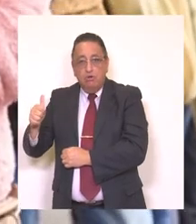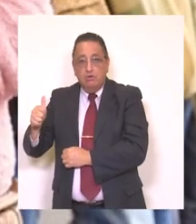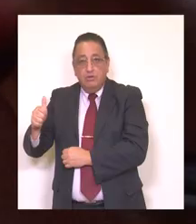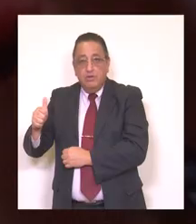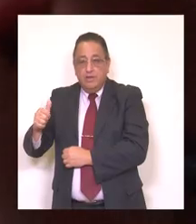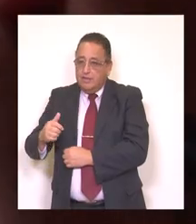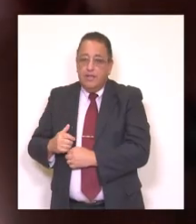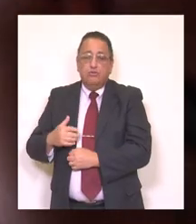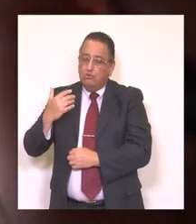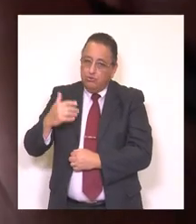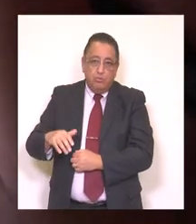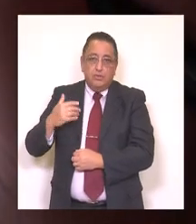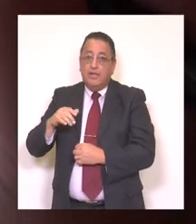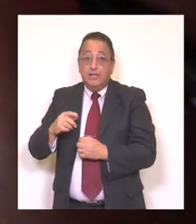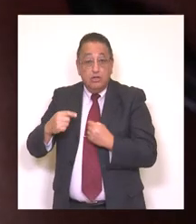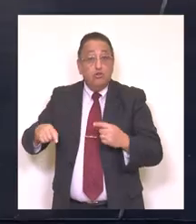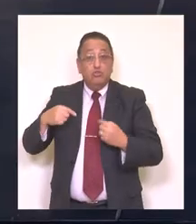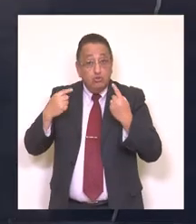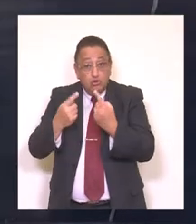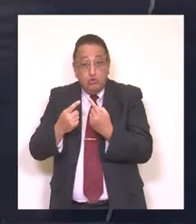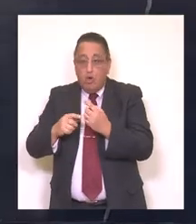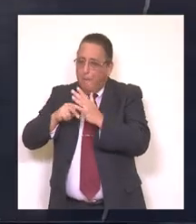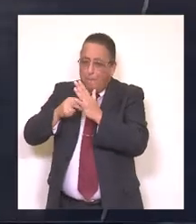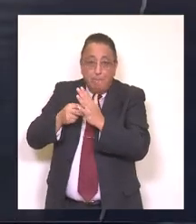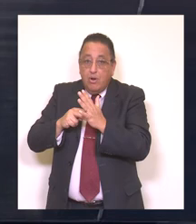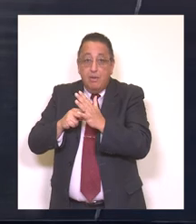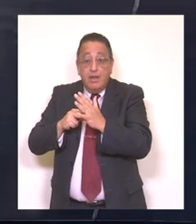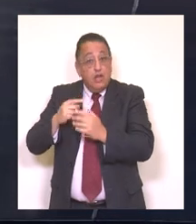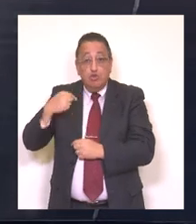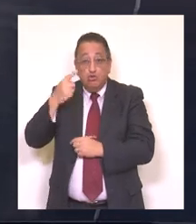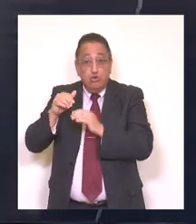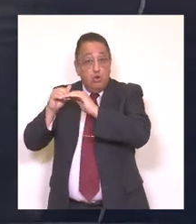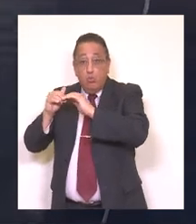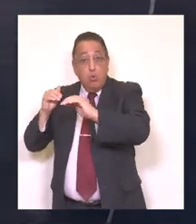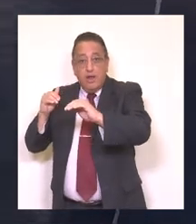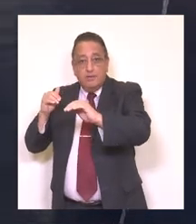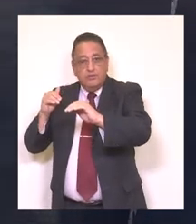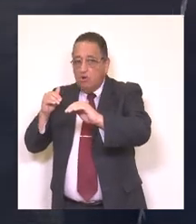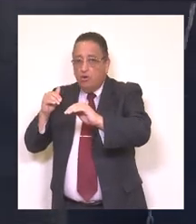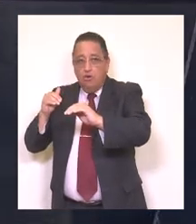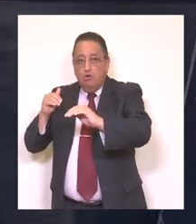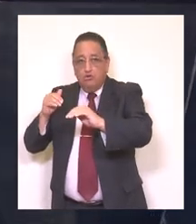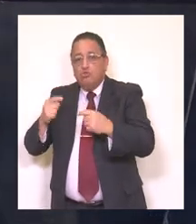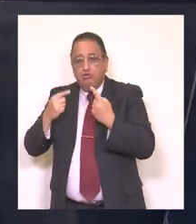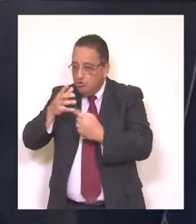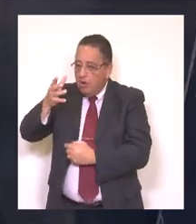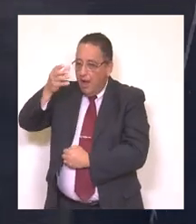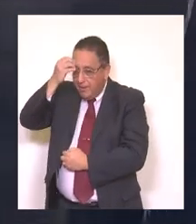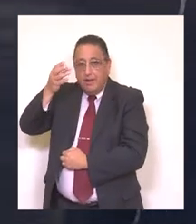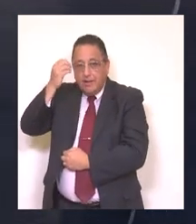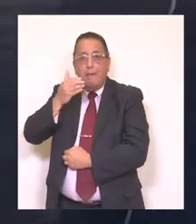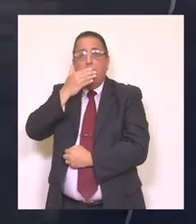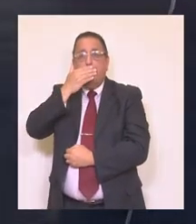Sin duda, de este gran desafío, ya no volveremos a ser los mismos. Aprenderemos